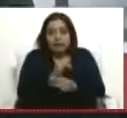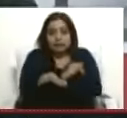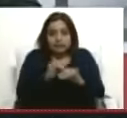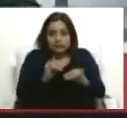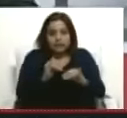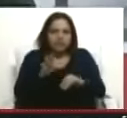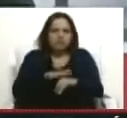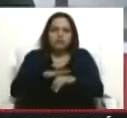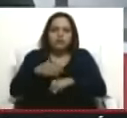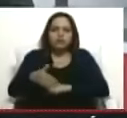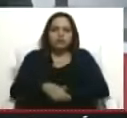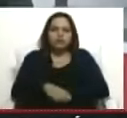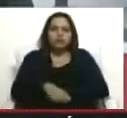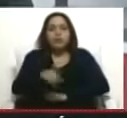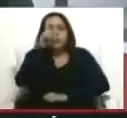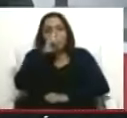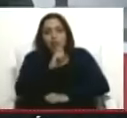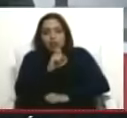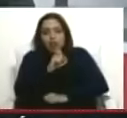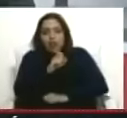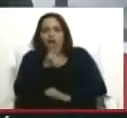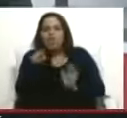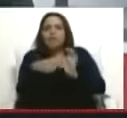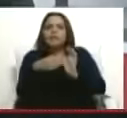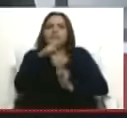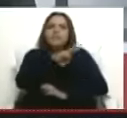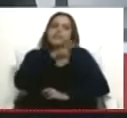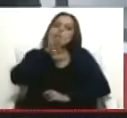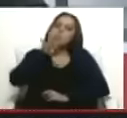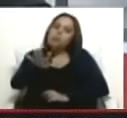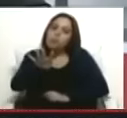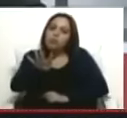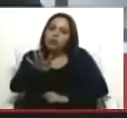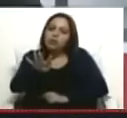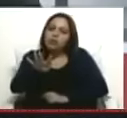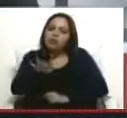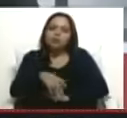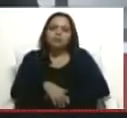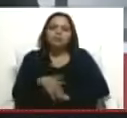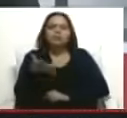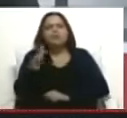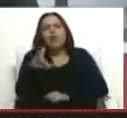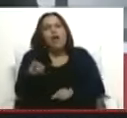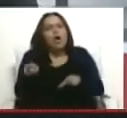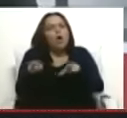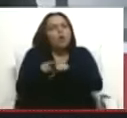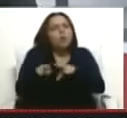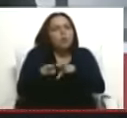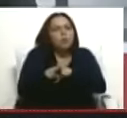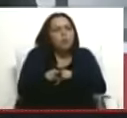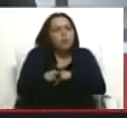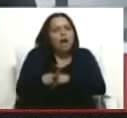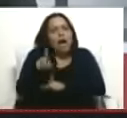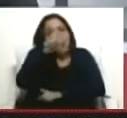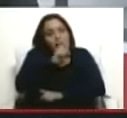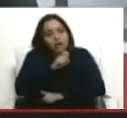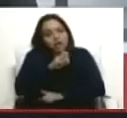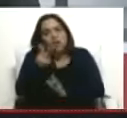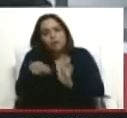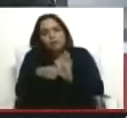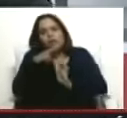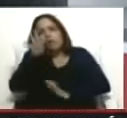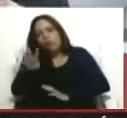Boris. ¿Por qué? Este 2024 se me asemeja al año 2004,